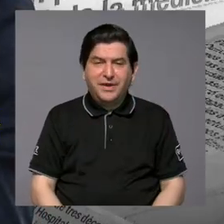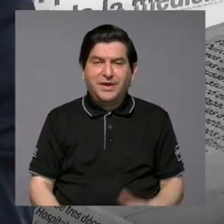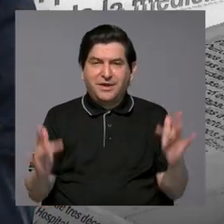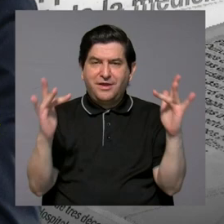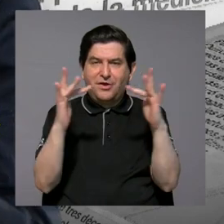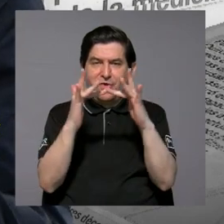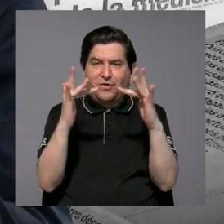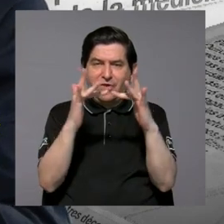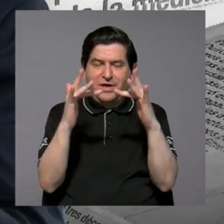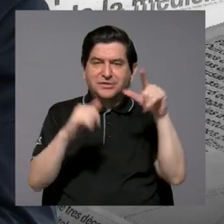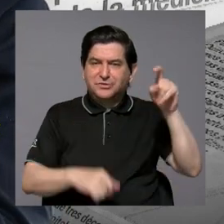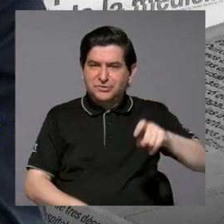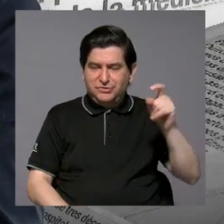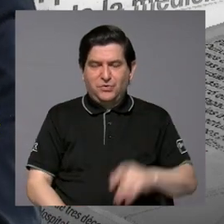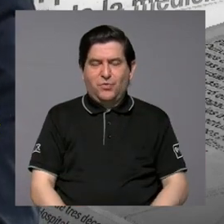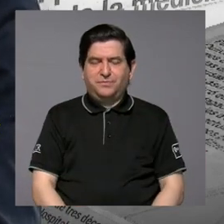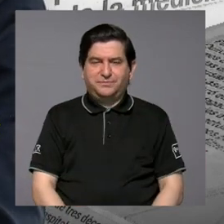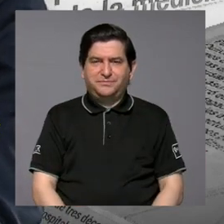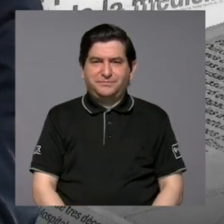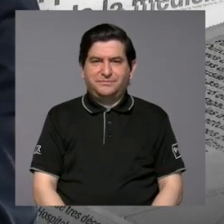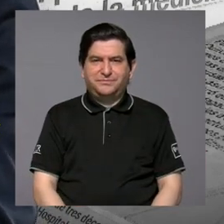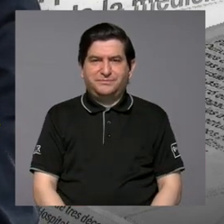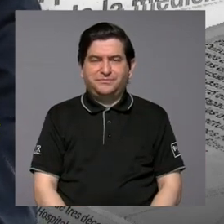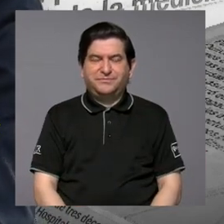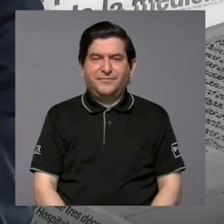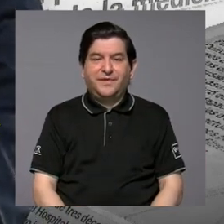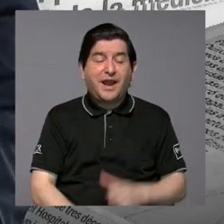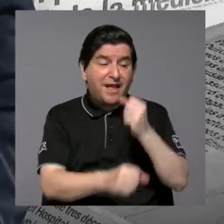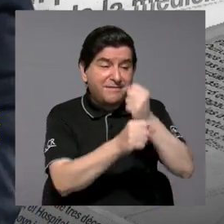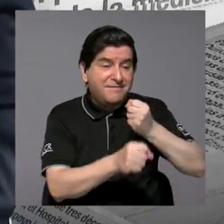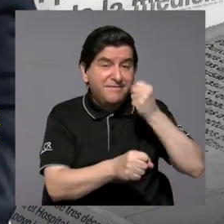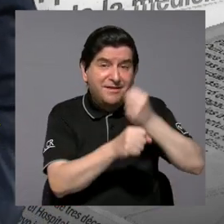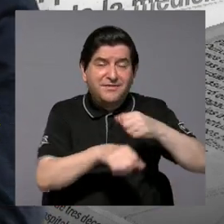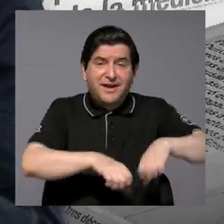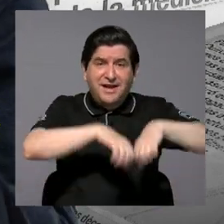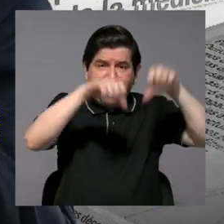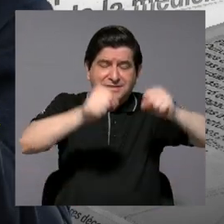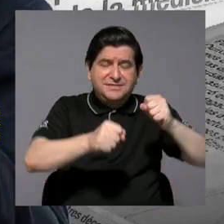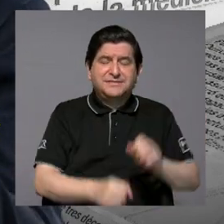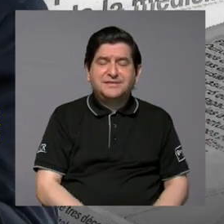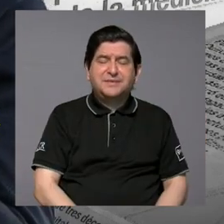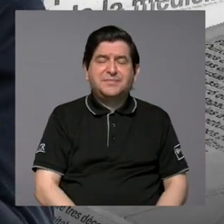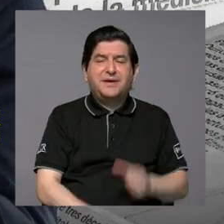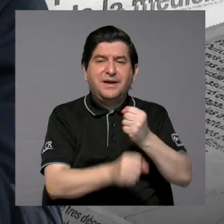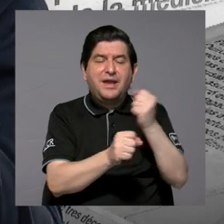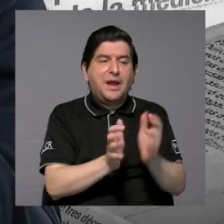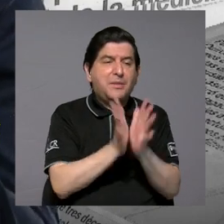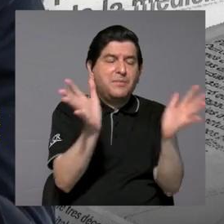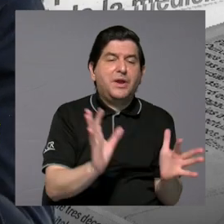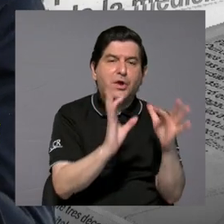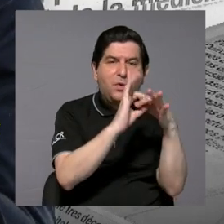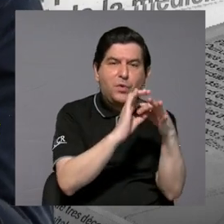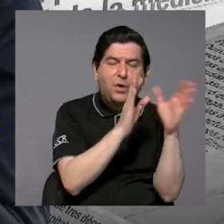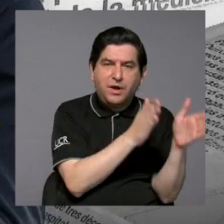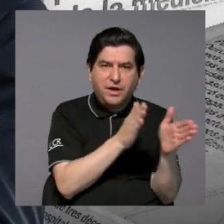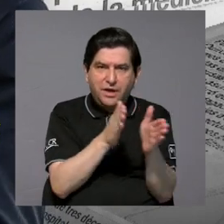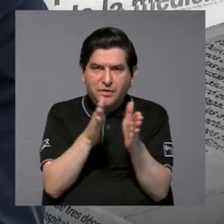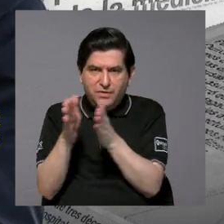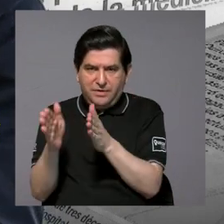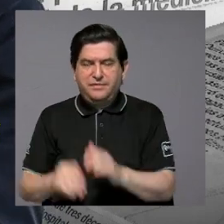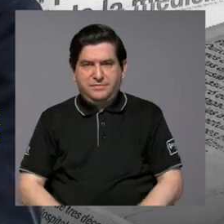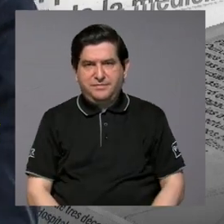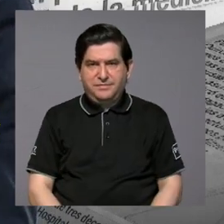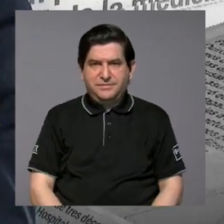conecte necesariamente de cómo trabajar el sistema de empleo público anclado a una planificación de